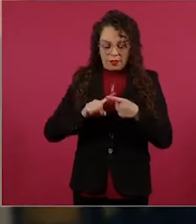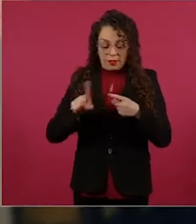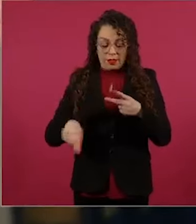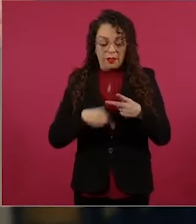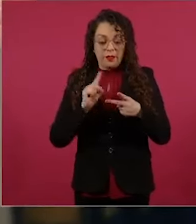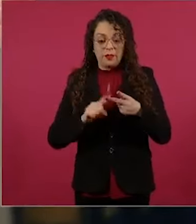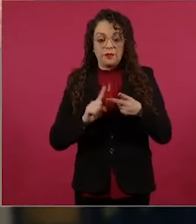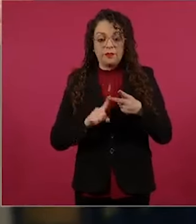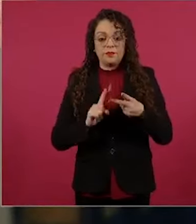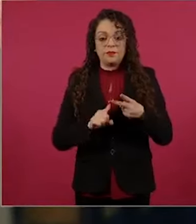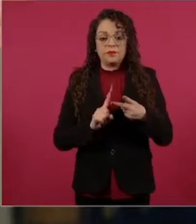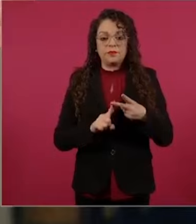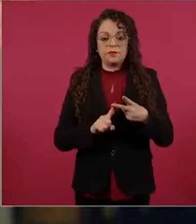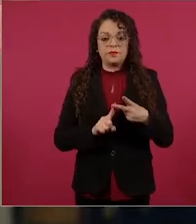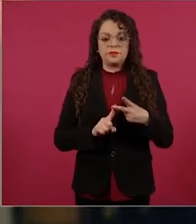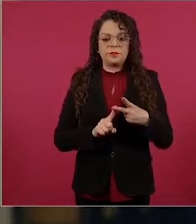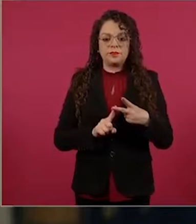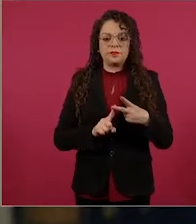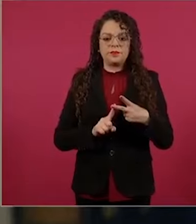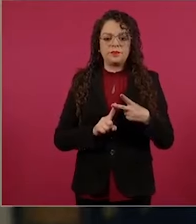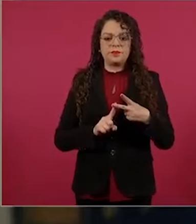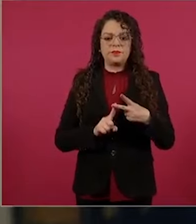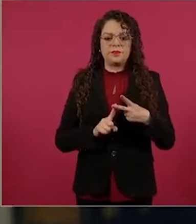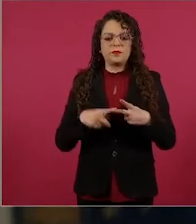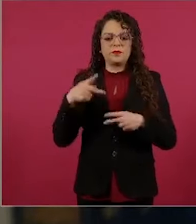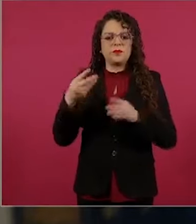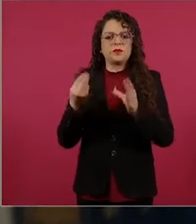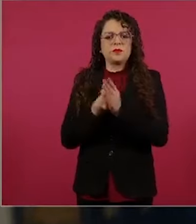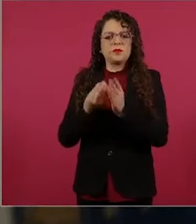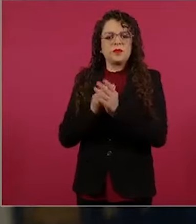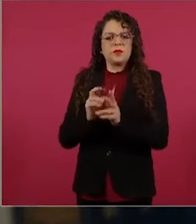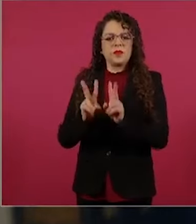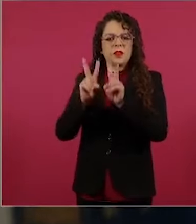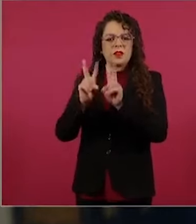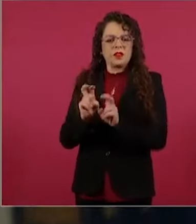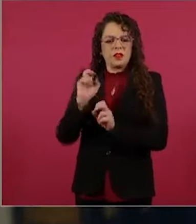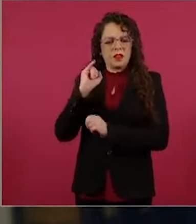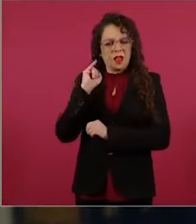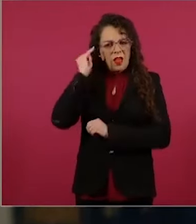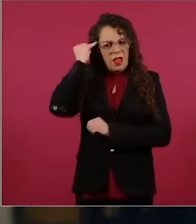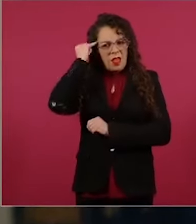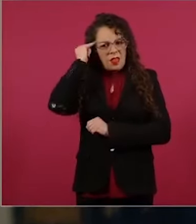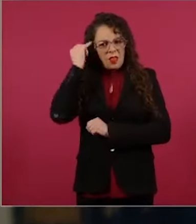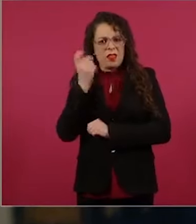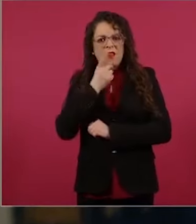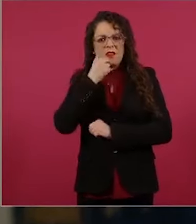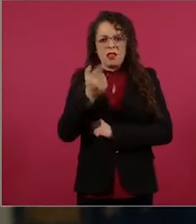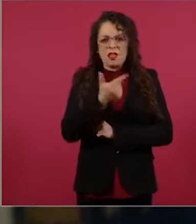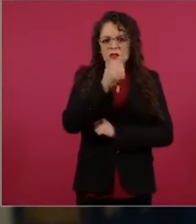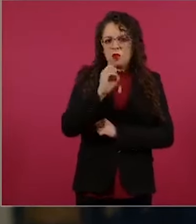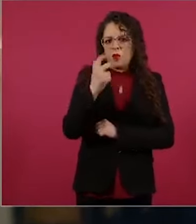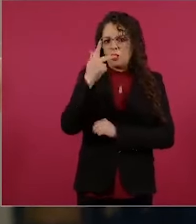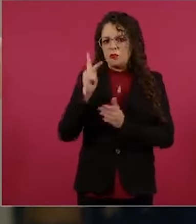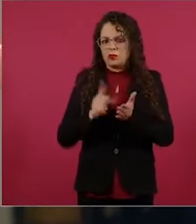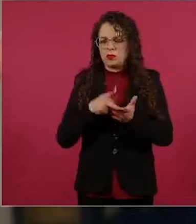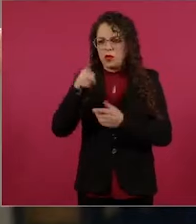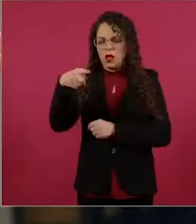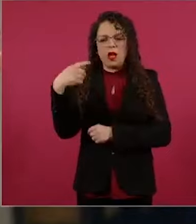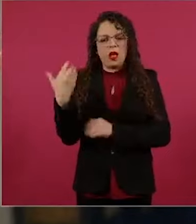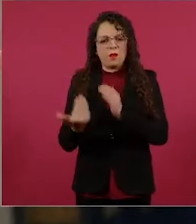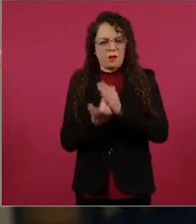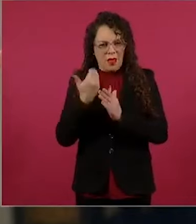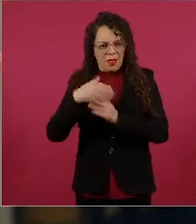cuestión de indígena. Mencionaban, si no mal recuerdo, siete, ocho veces que usted en la confesión matutina